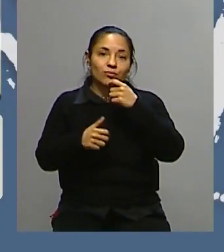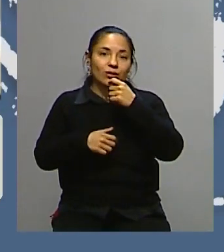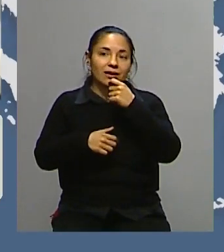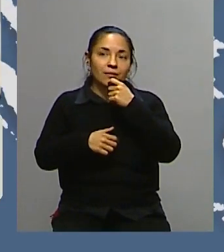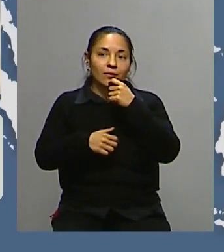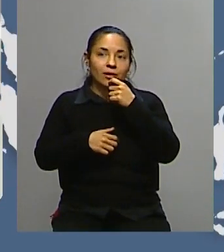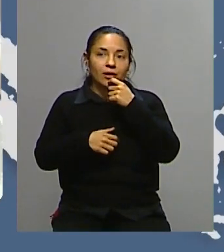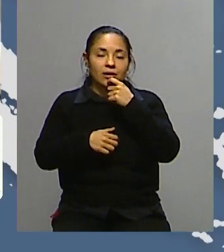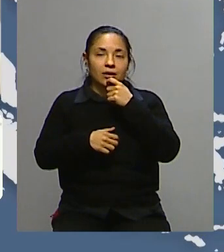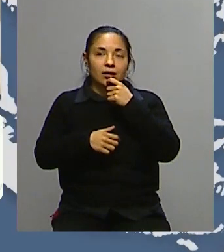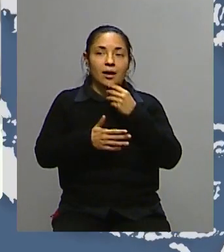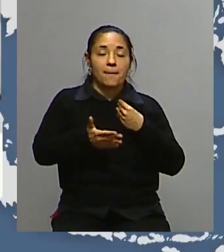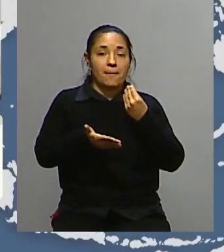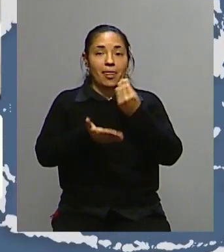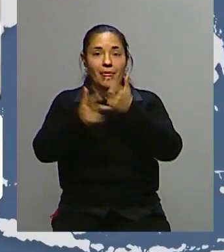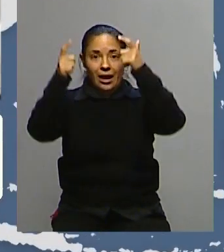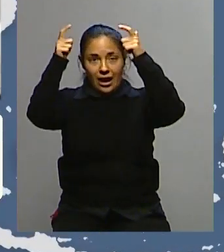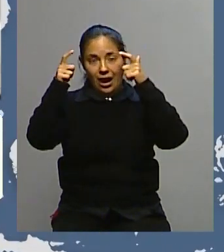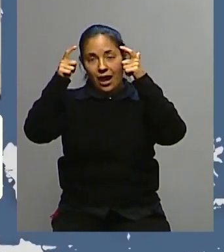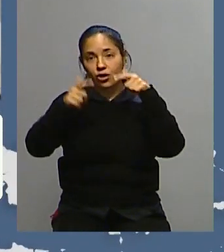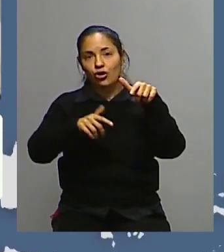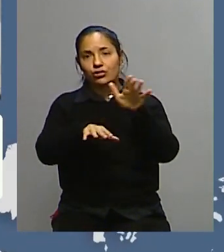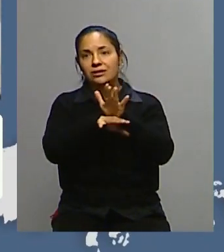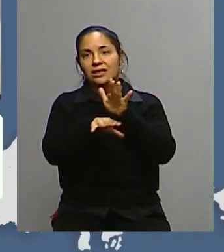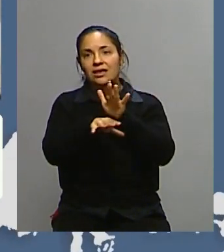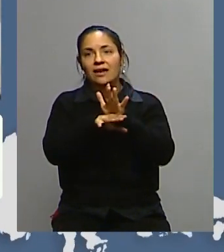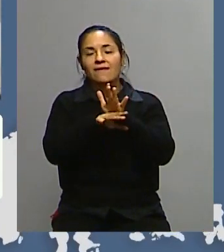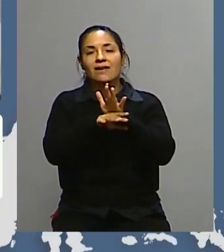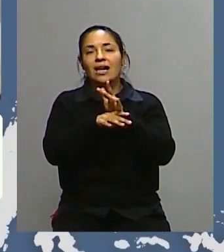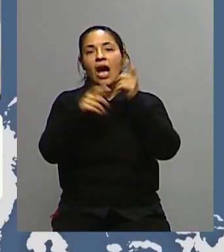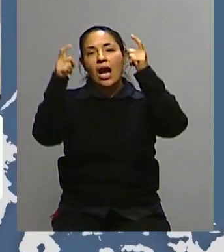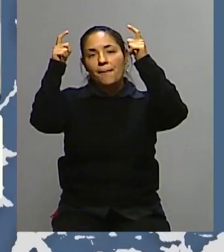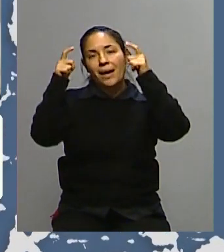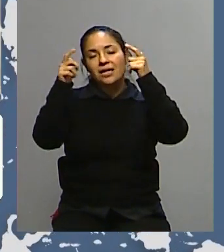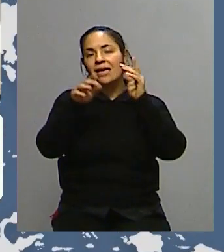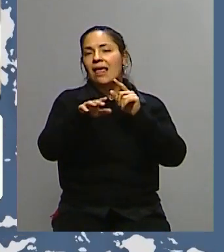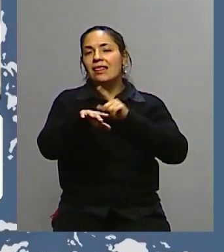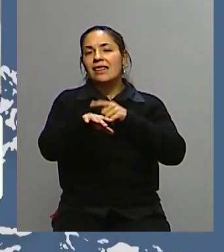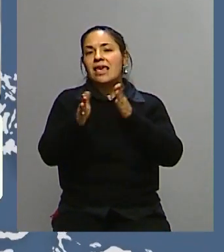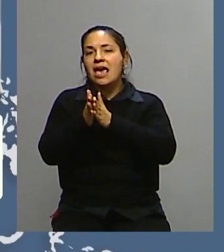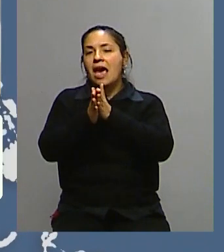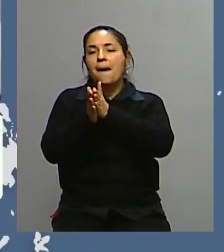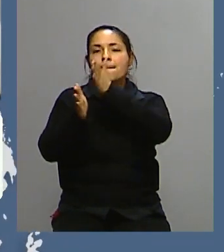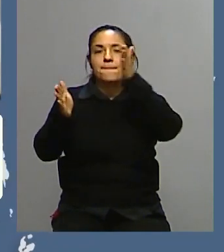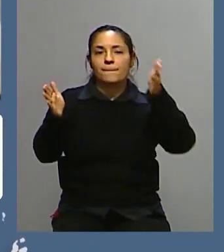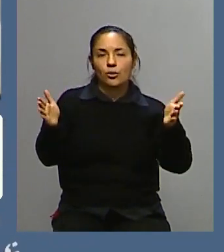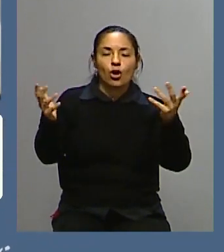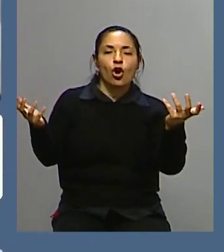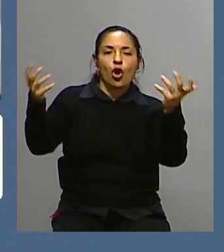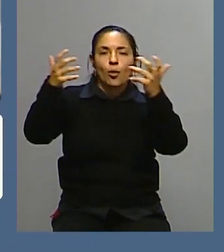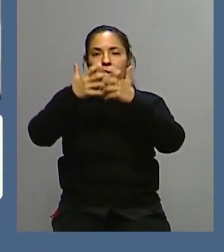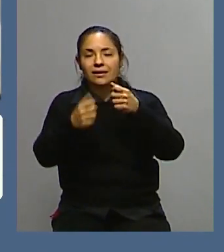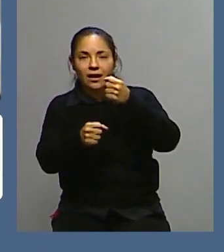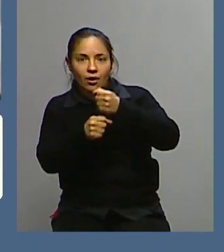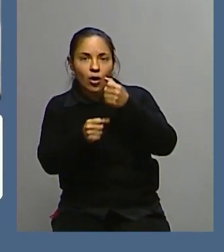el mandato de Carlos como un mandato de transición y podamos ver alguna cosa más combinada de trabajo conjunto